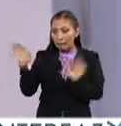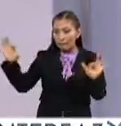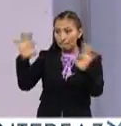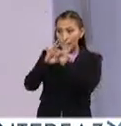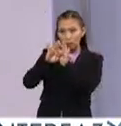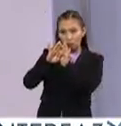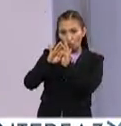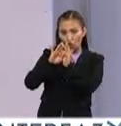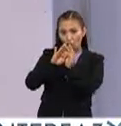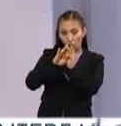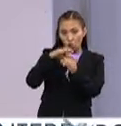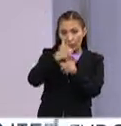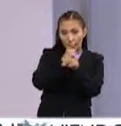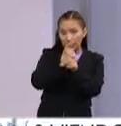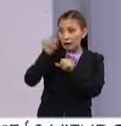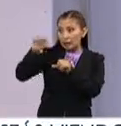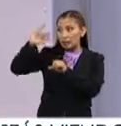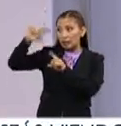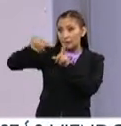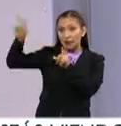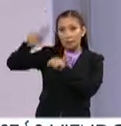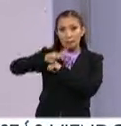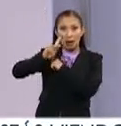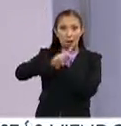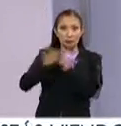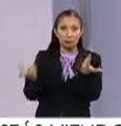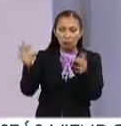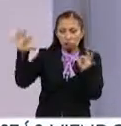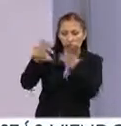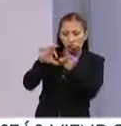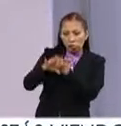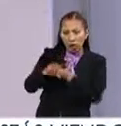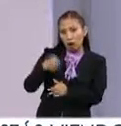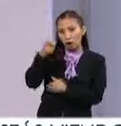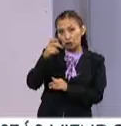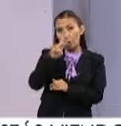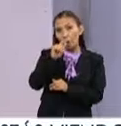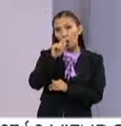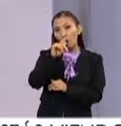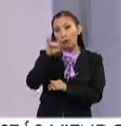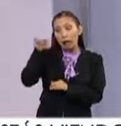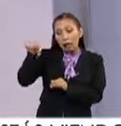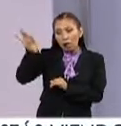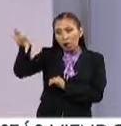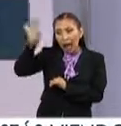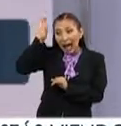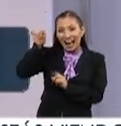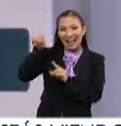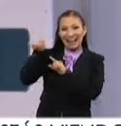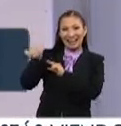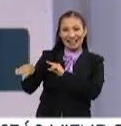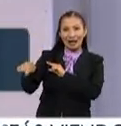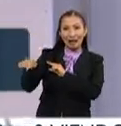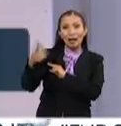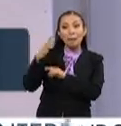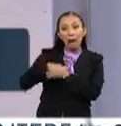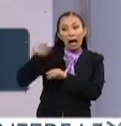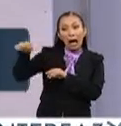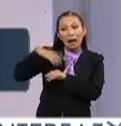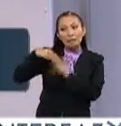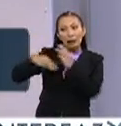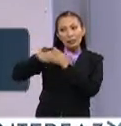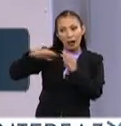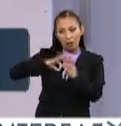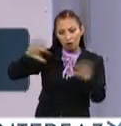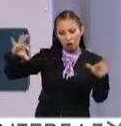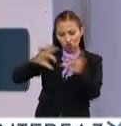tu carrera. Y pues para cada quien es diferente, ¿no? Y precisamente por eso Polonia. Porque ahí fue donde encontré más disponibilidad de